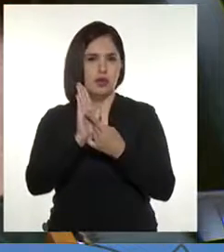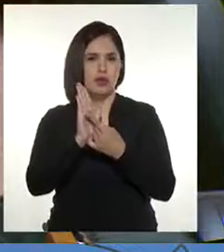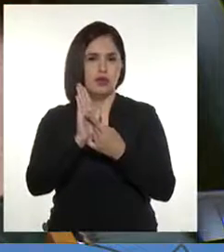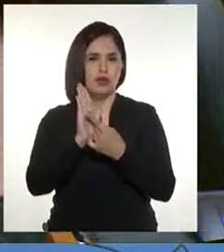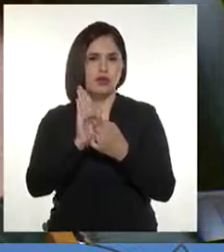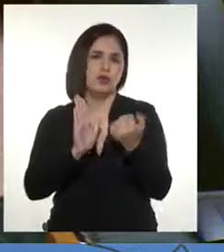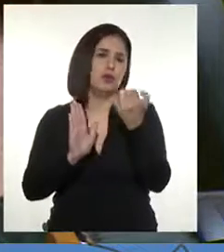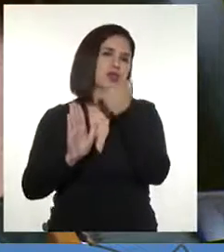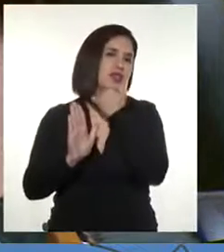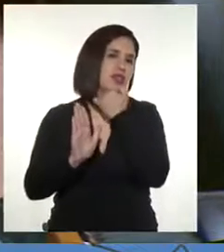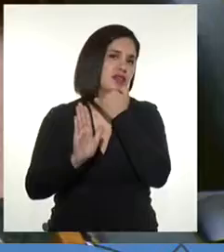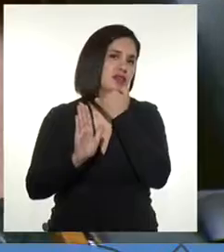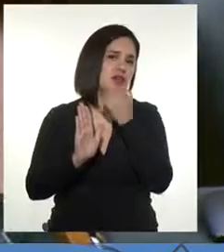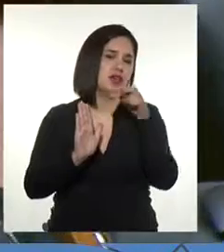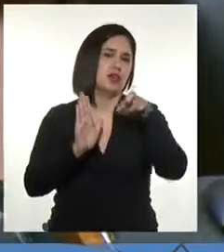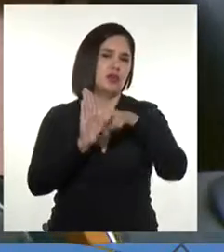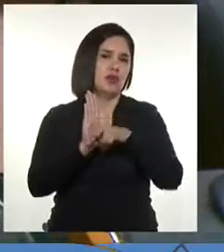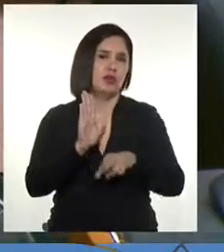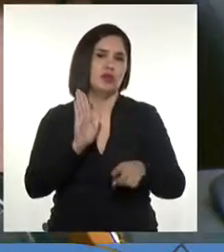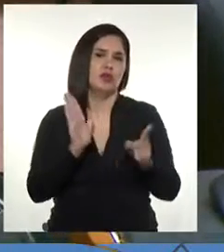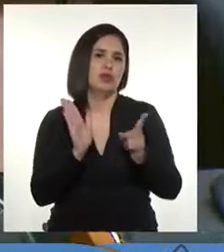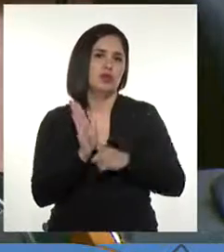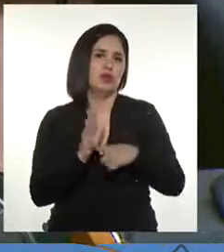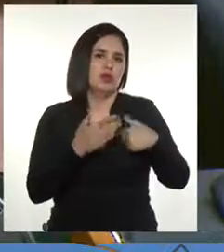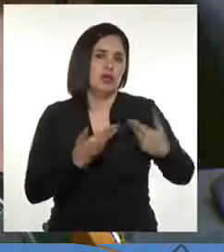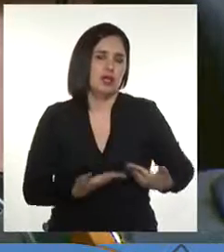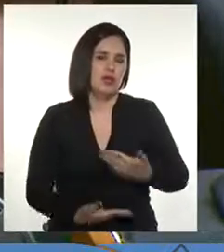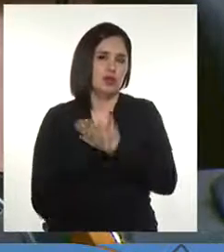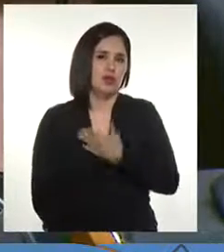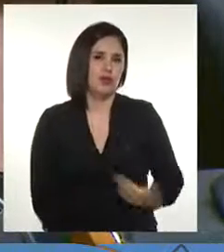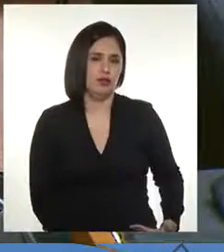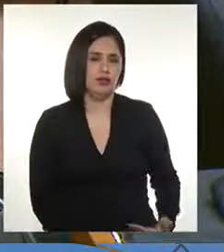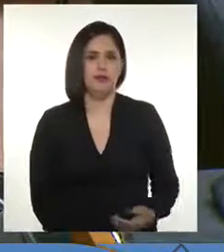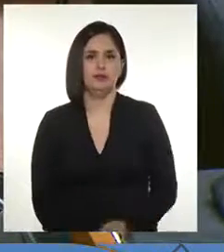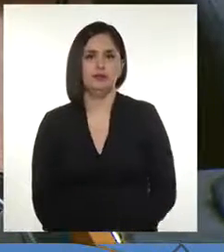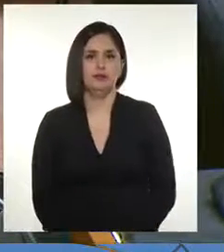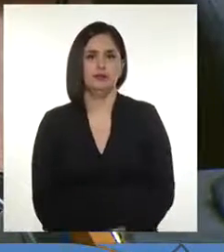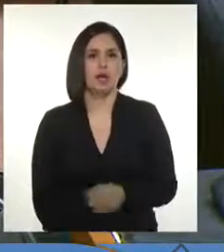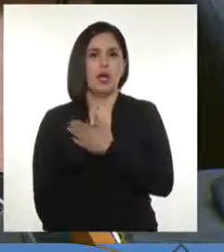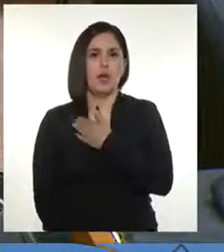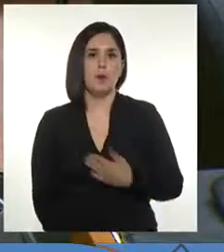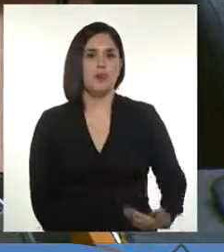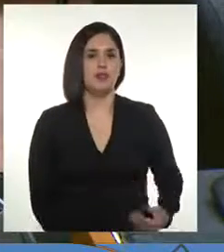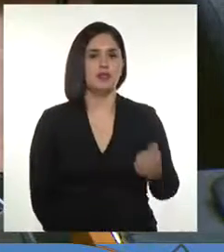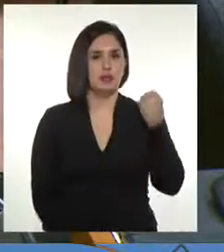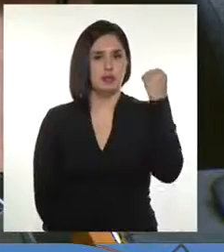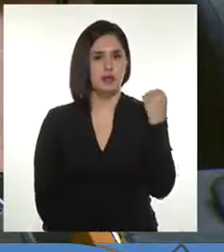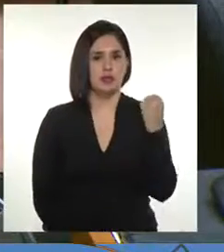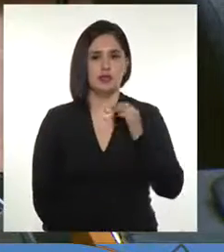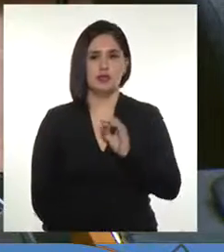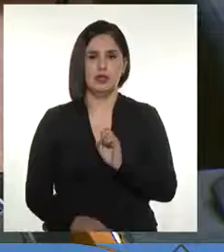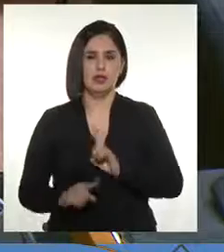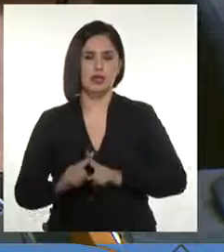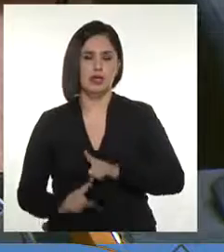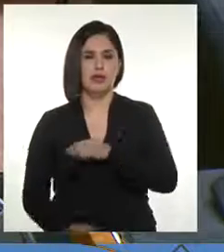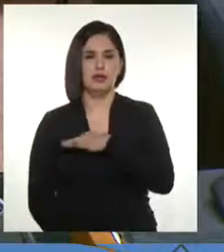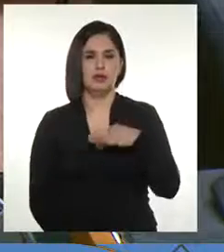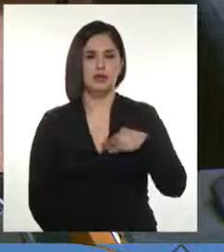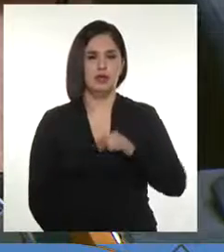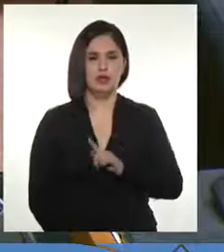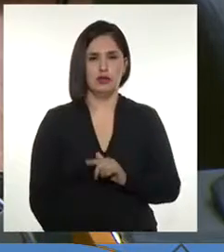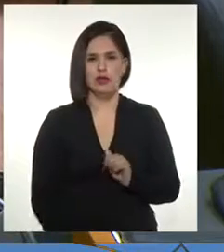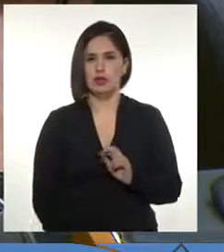proyecto tributario del actual Gobierno. Lo que el Presidente Piñera y el ex Ministro Larraín le